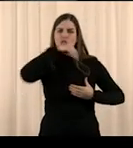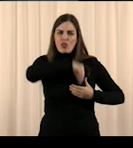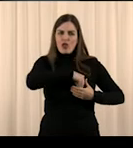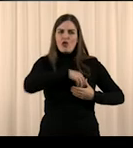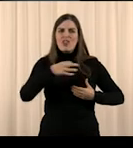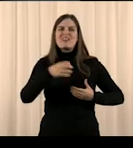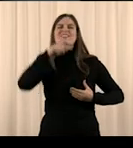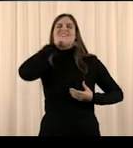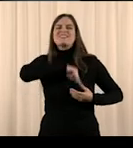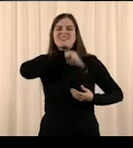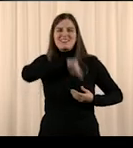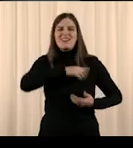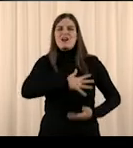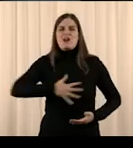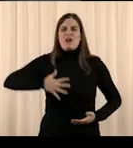debemos sentirla.